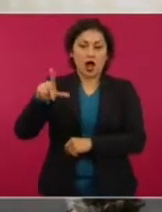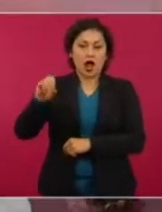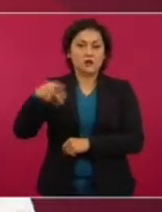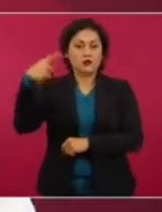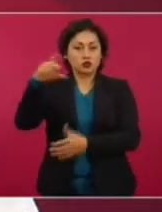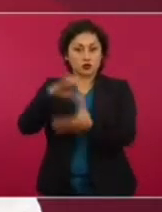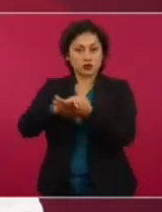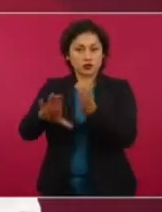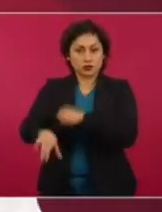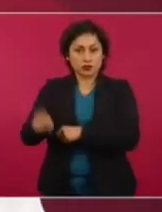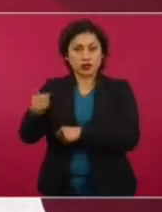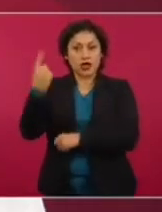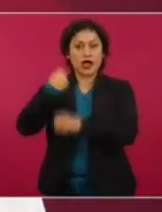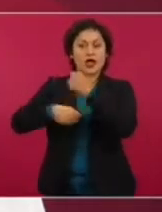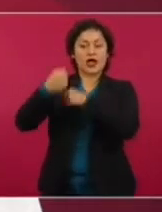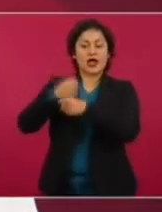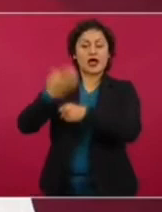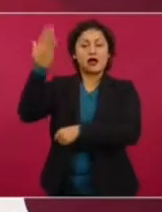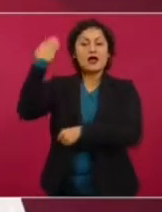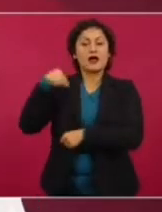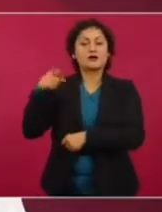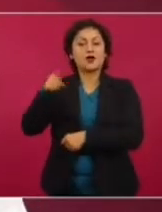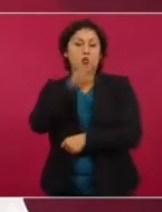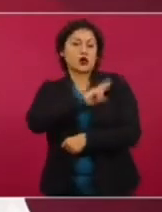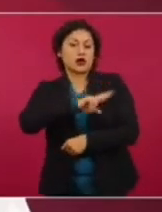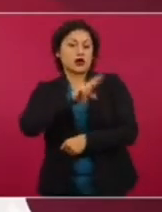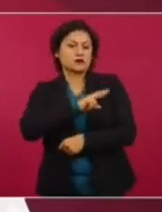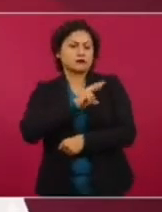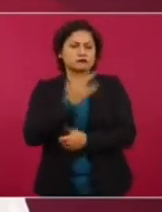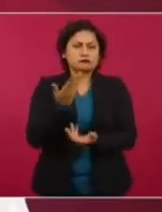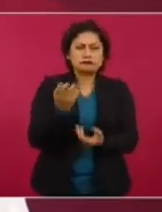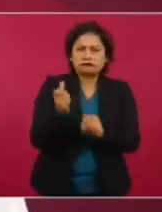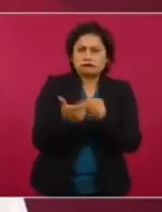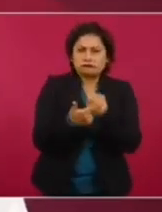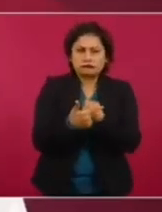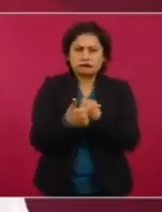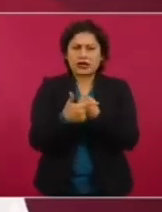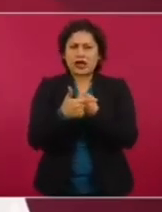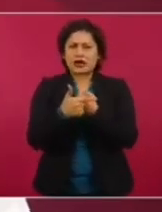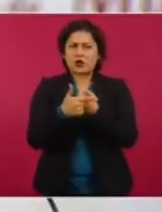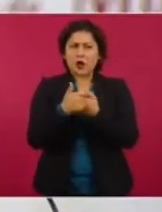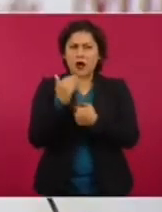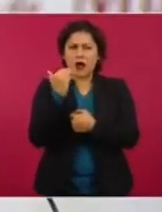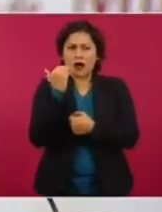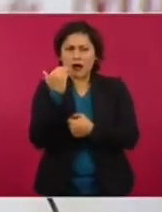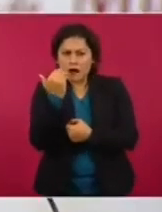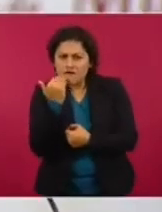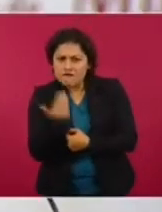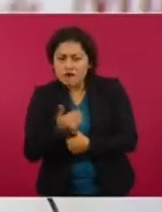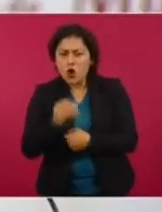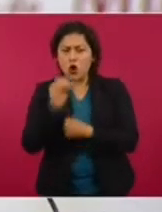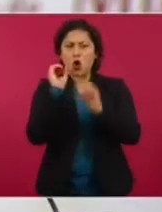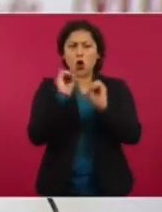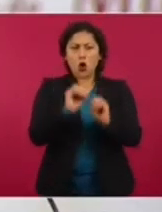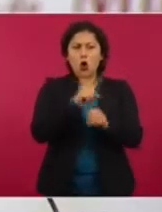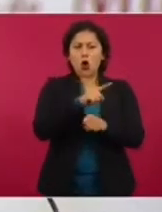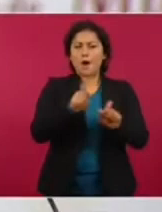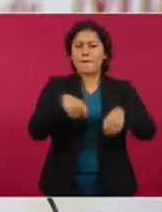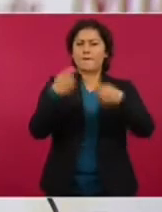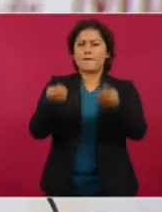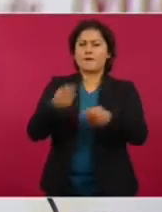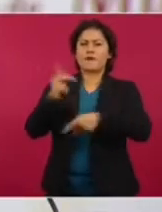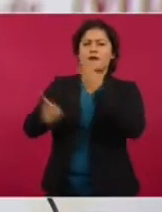Adams, fue rentada de forma irregular o que fue prestada gratis. Pues afirman que no existe